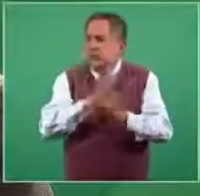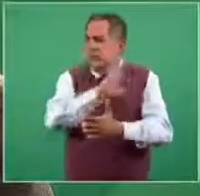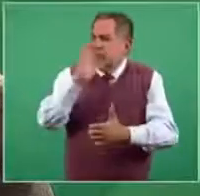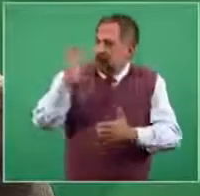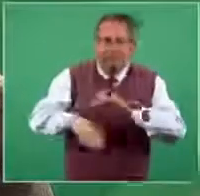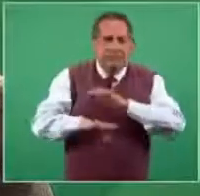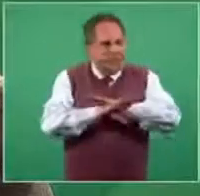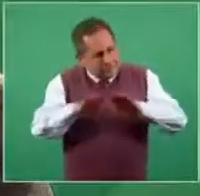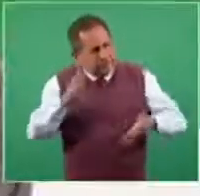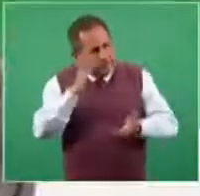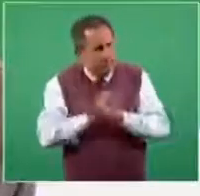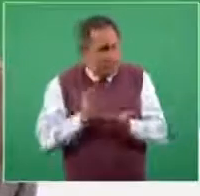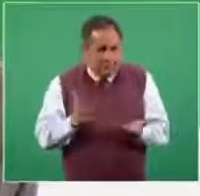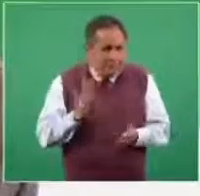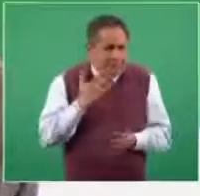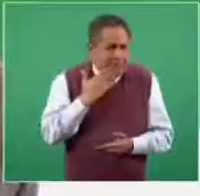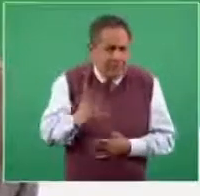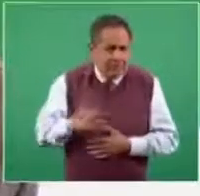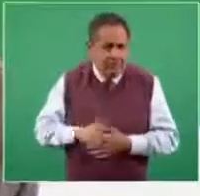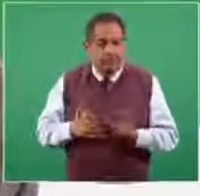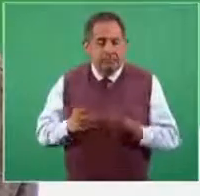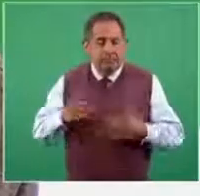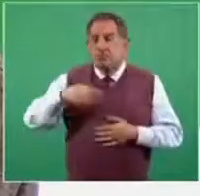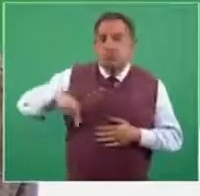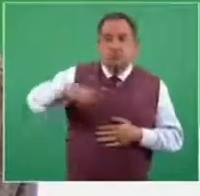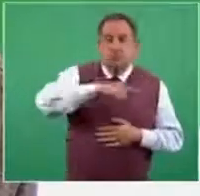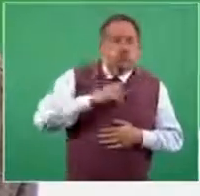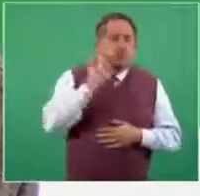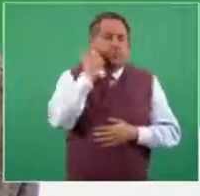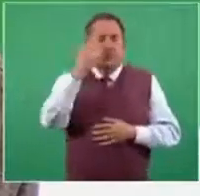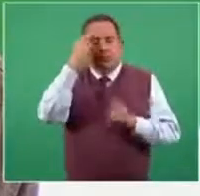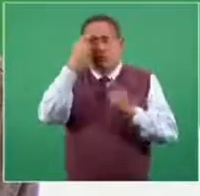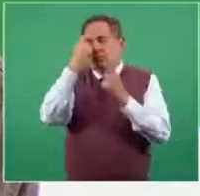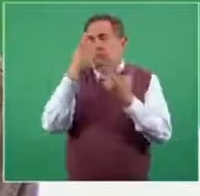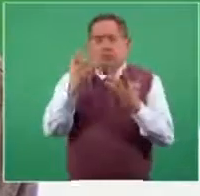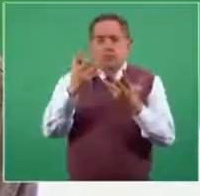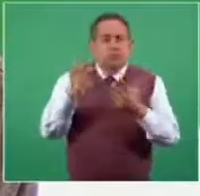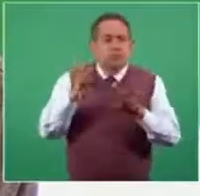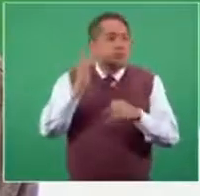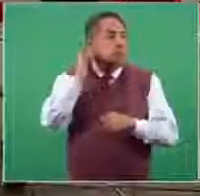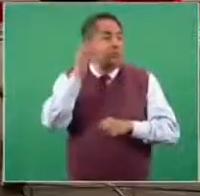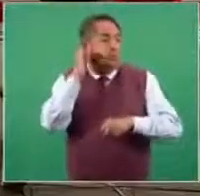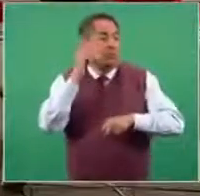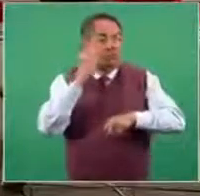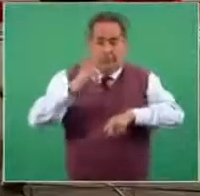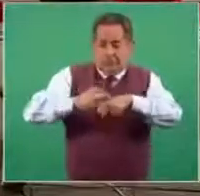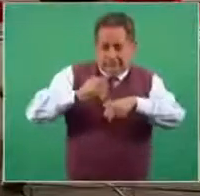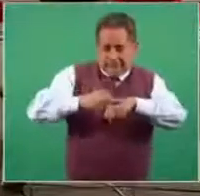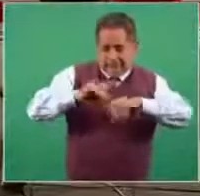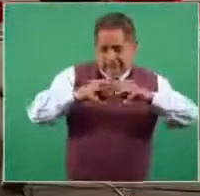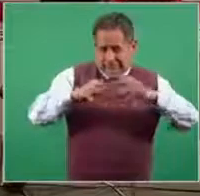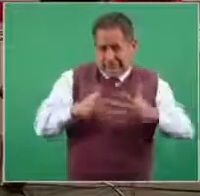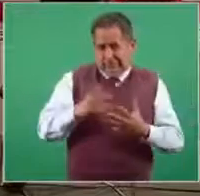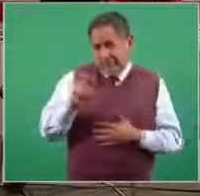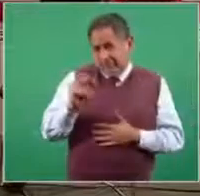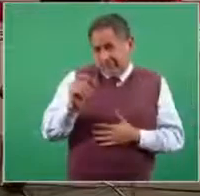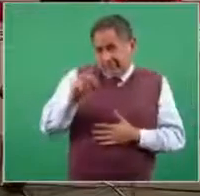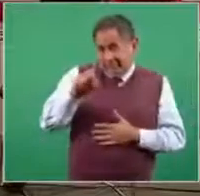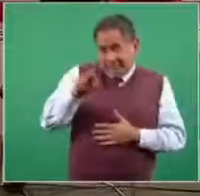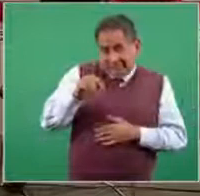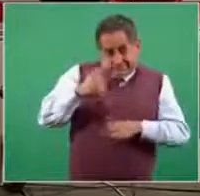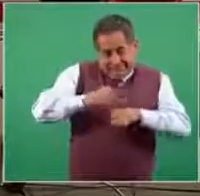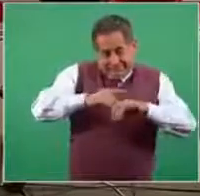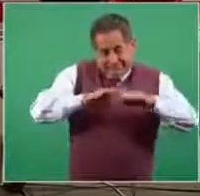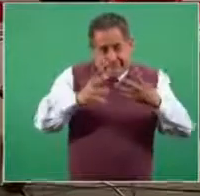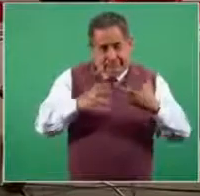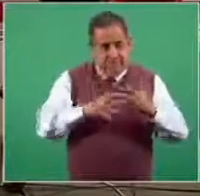legítima. Todos y todas tenemos la aspiración de que la pandemia ya no tenga aumentos y